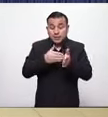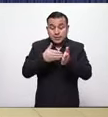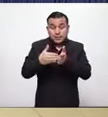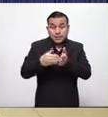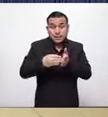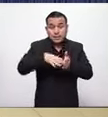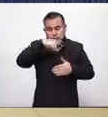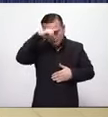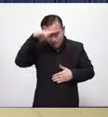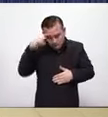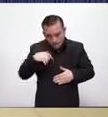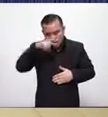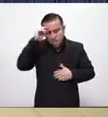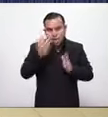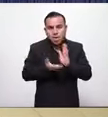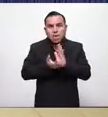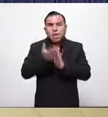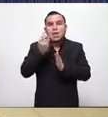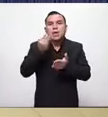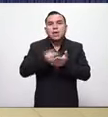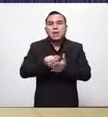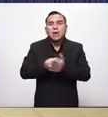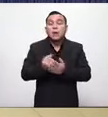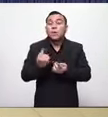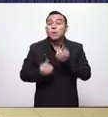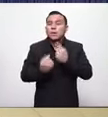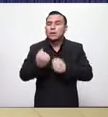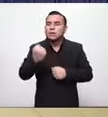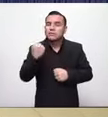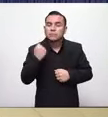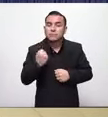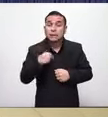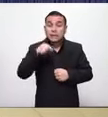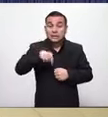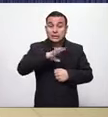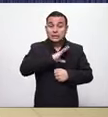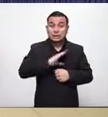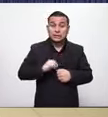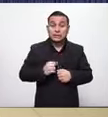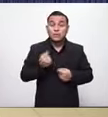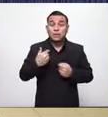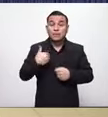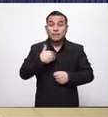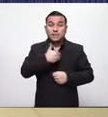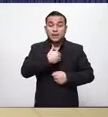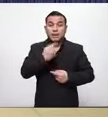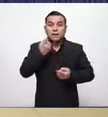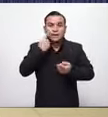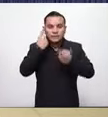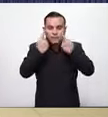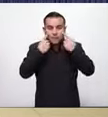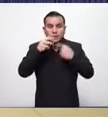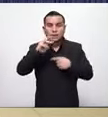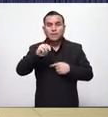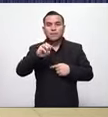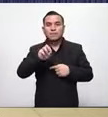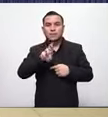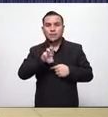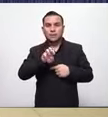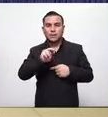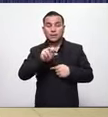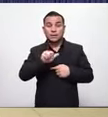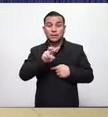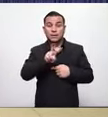económica y que ve un rubro bastante importante en el país que es la ministra de turismo Morena Valdés por favor